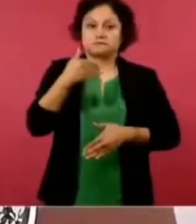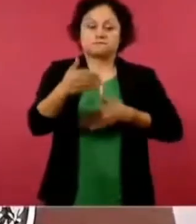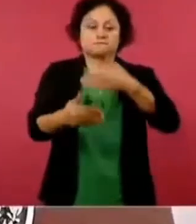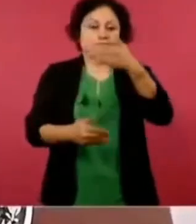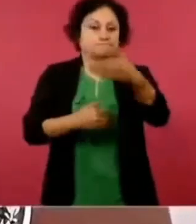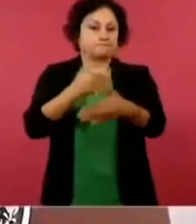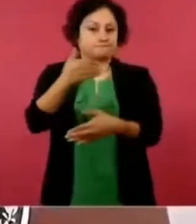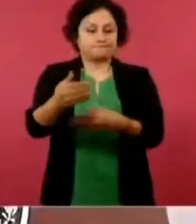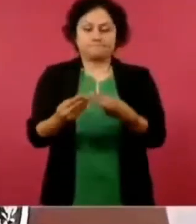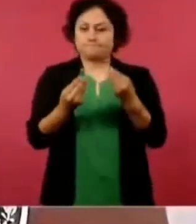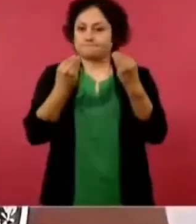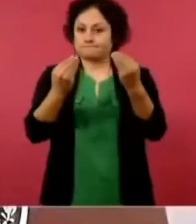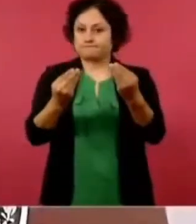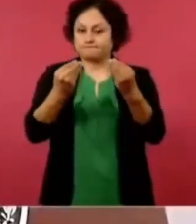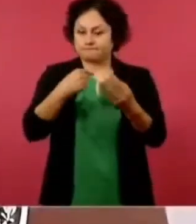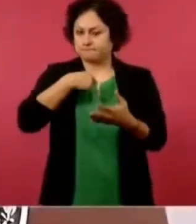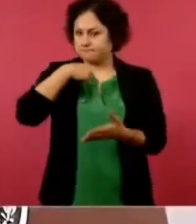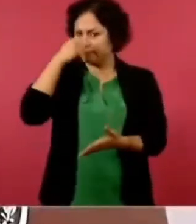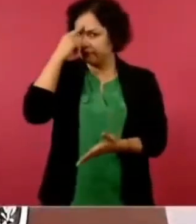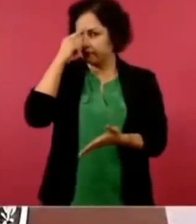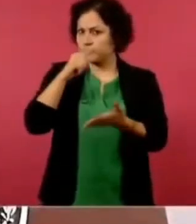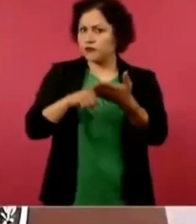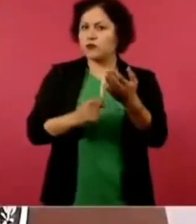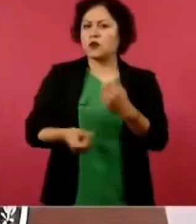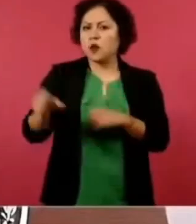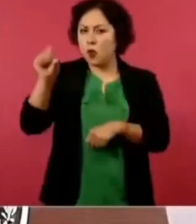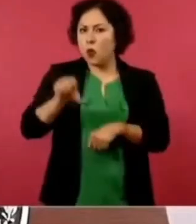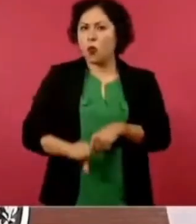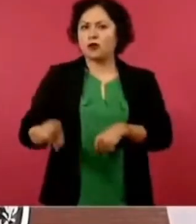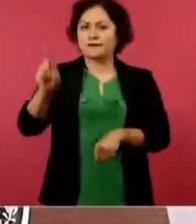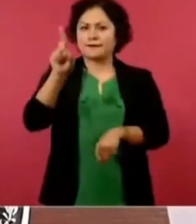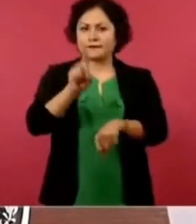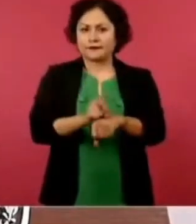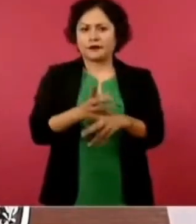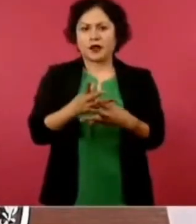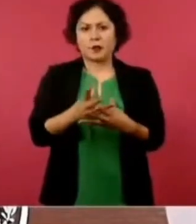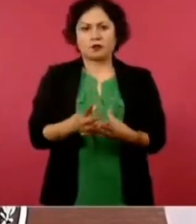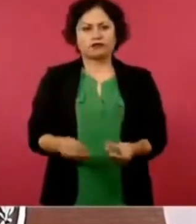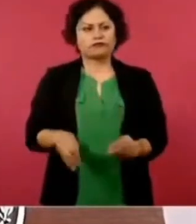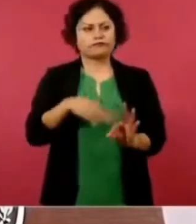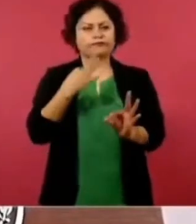Yo creo que el día de hoy va a quedar resuelto.